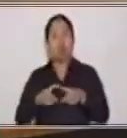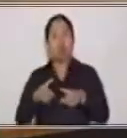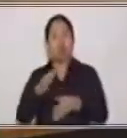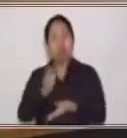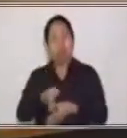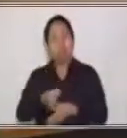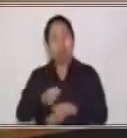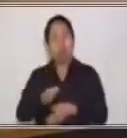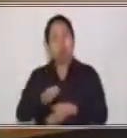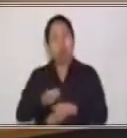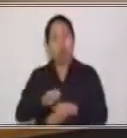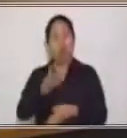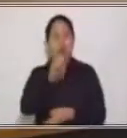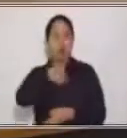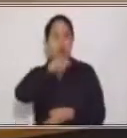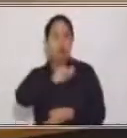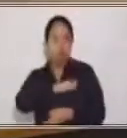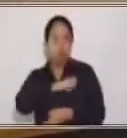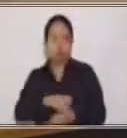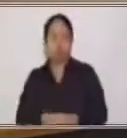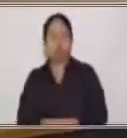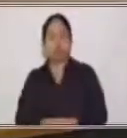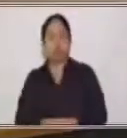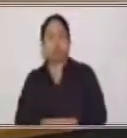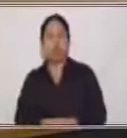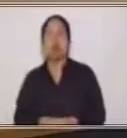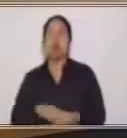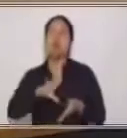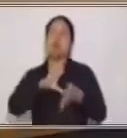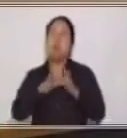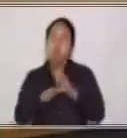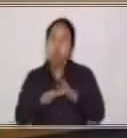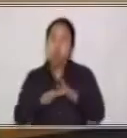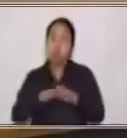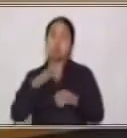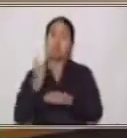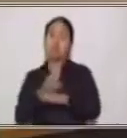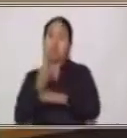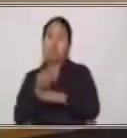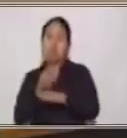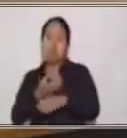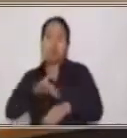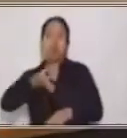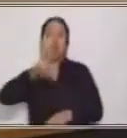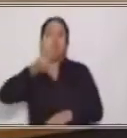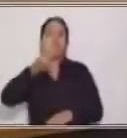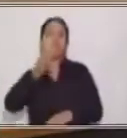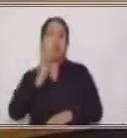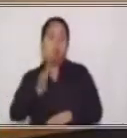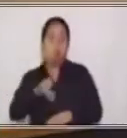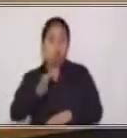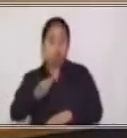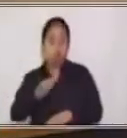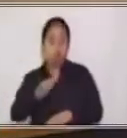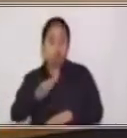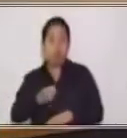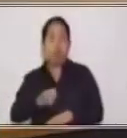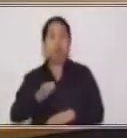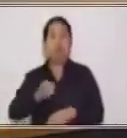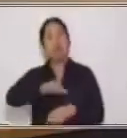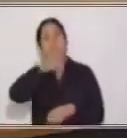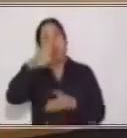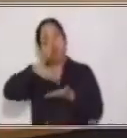algunas monedas españolas. Además, posteriormente se utilizaron monedas que pertenecían a la República Centroamericana,